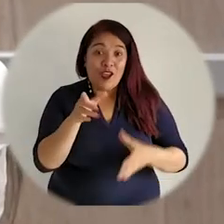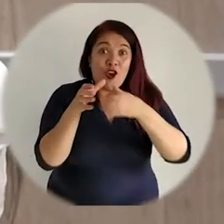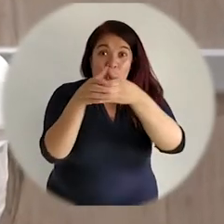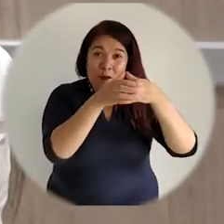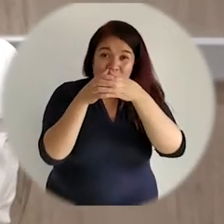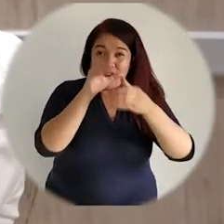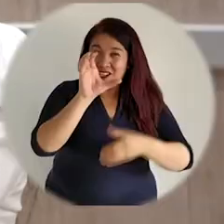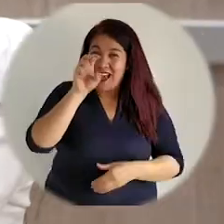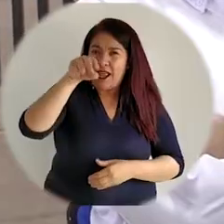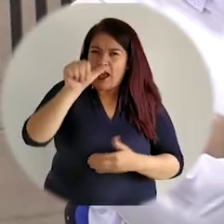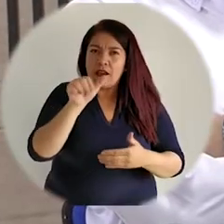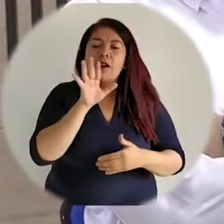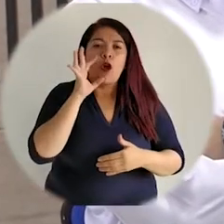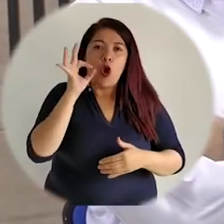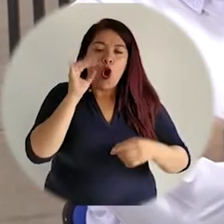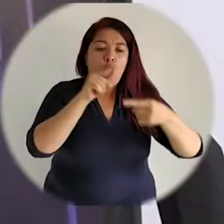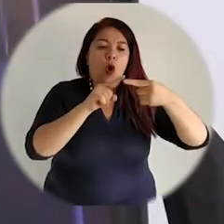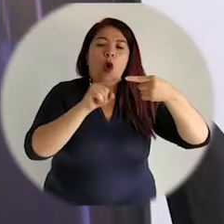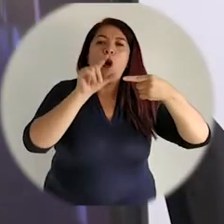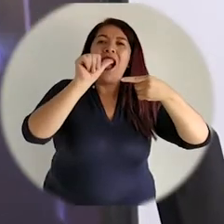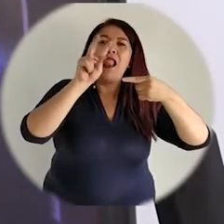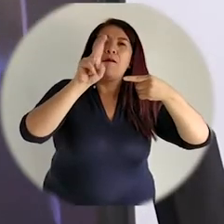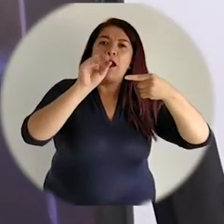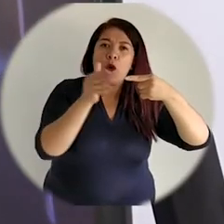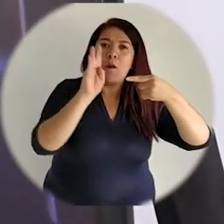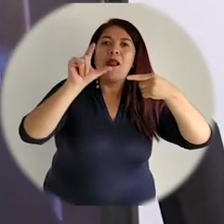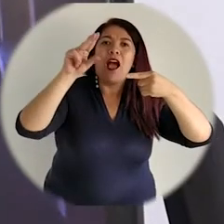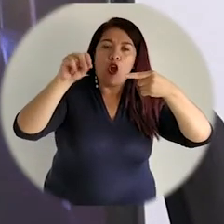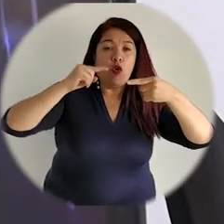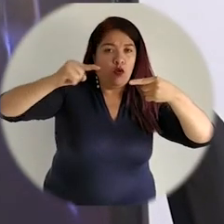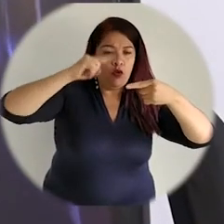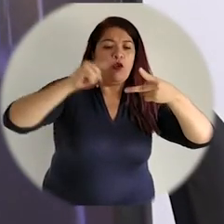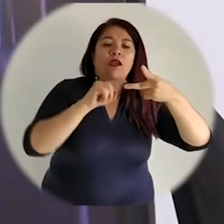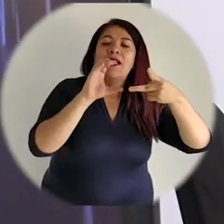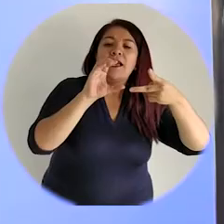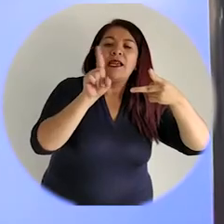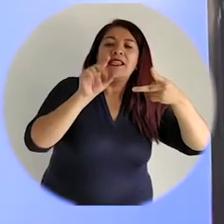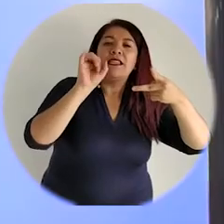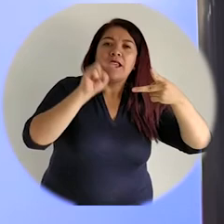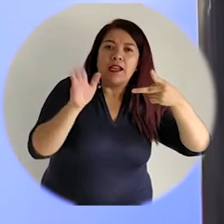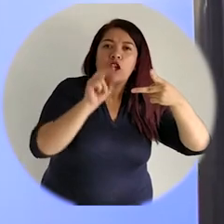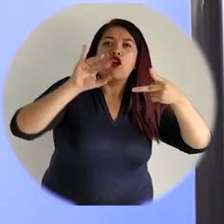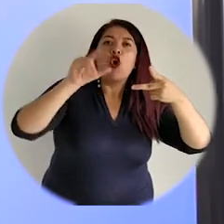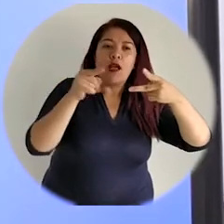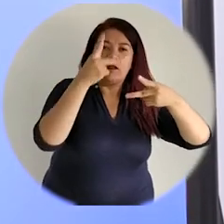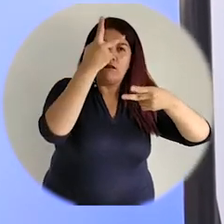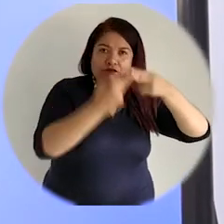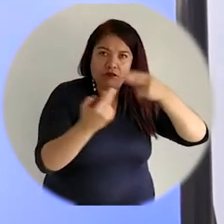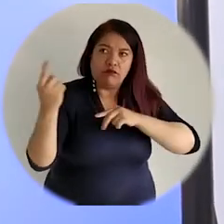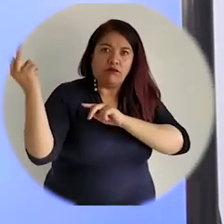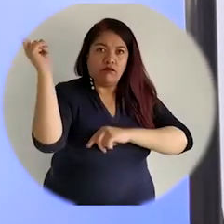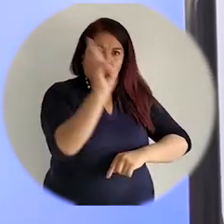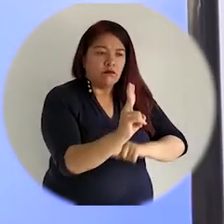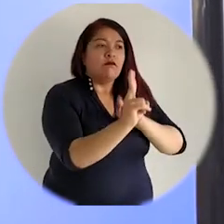La Comisión del CNA está conformada por los doctores Álvaro Franco Giraldo como par coordinador y Cristian Rojas Cerón como